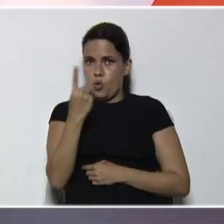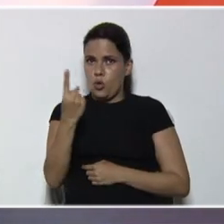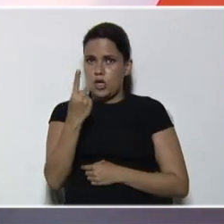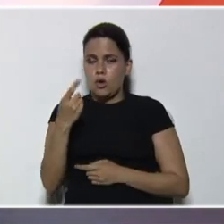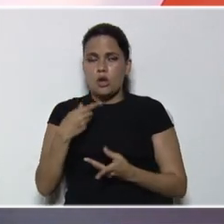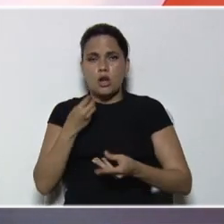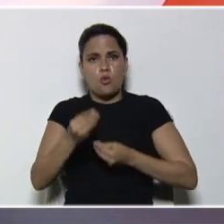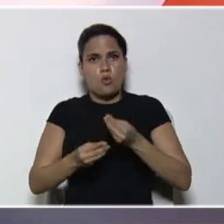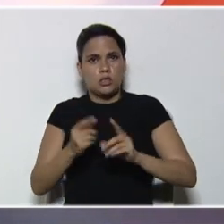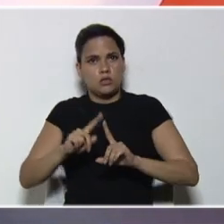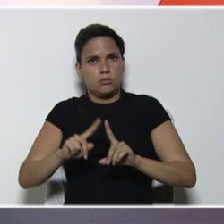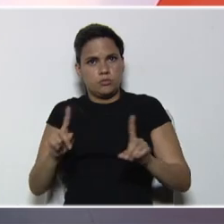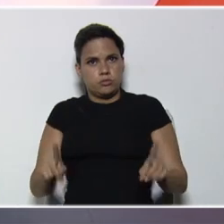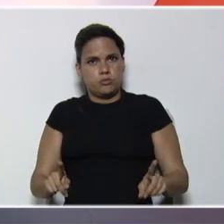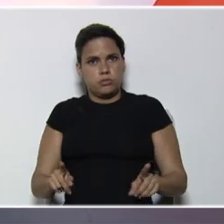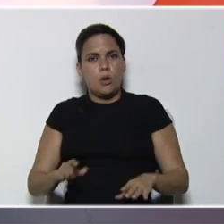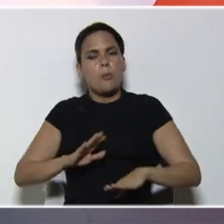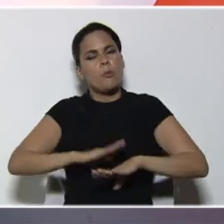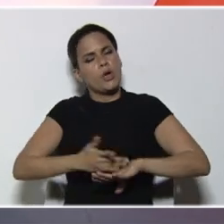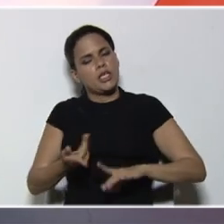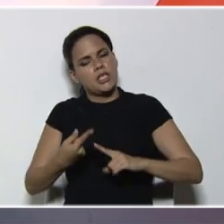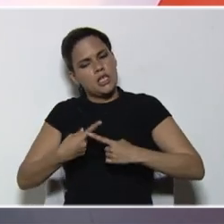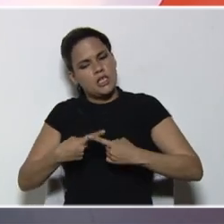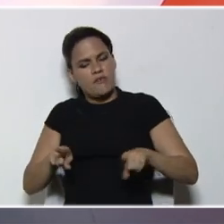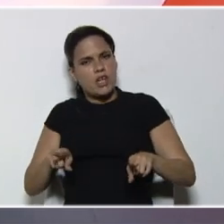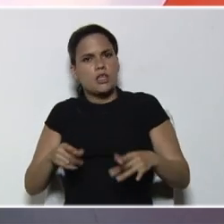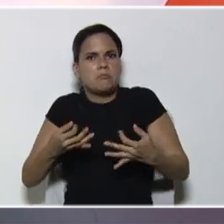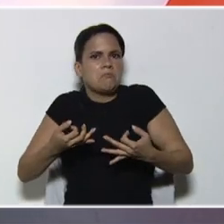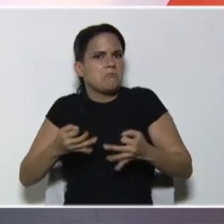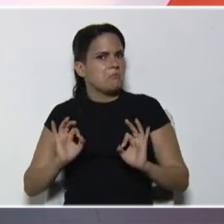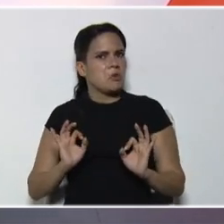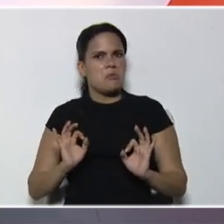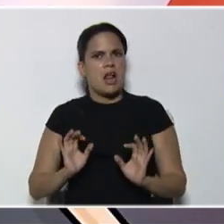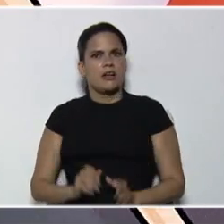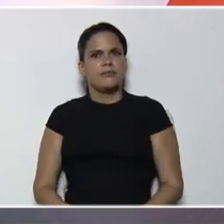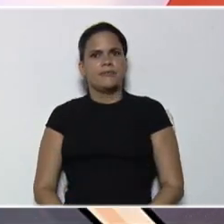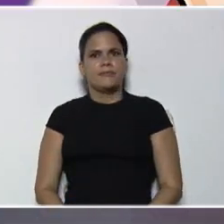distinto, porque ser diferente, es algo común.